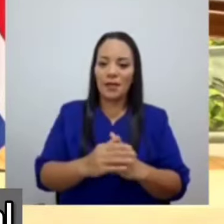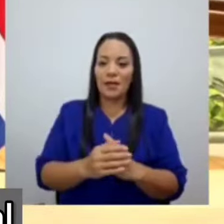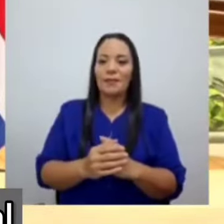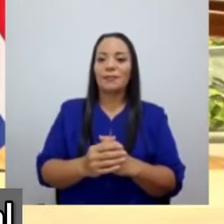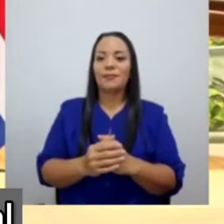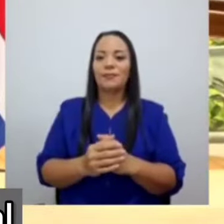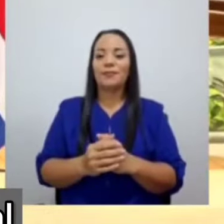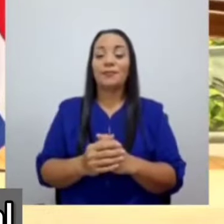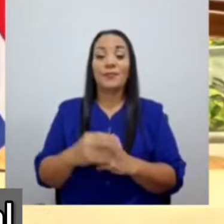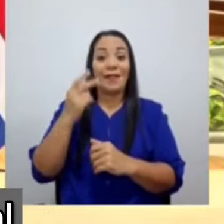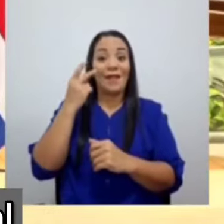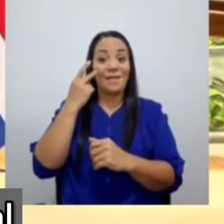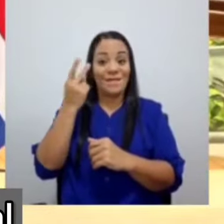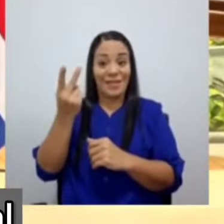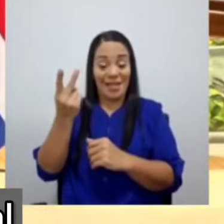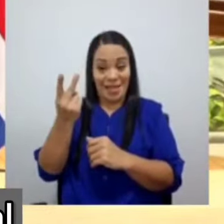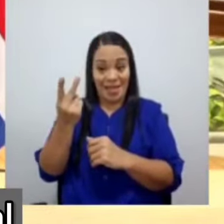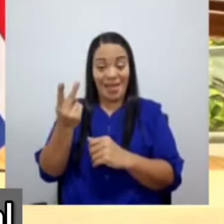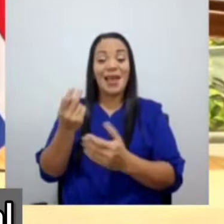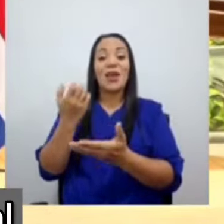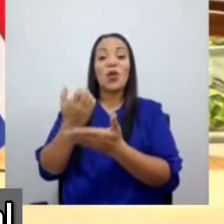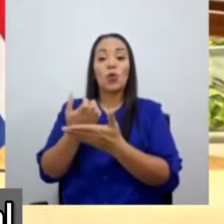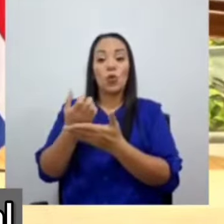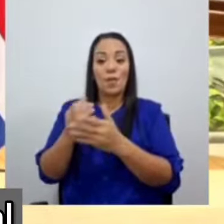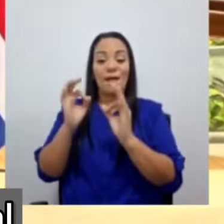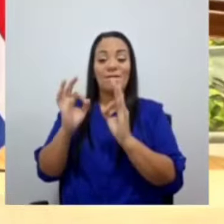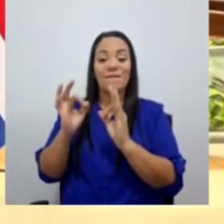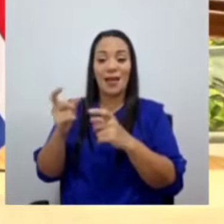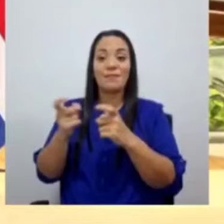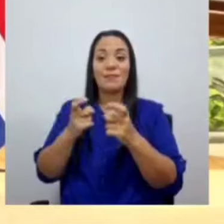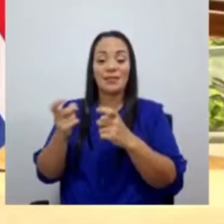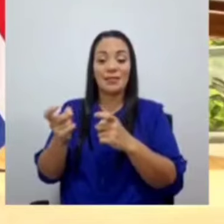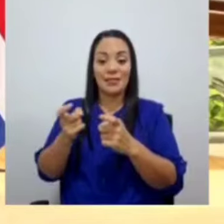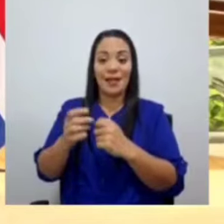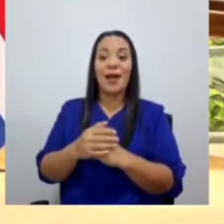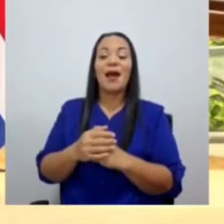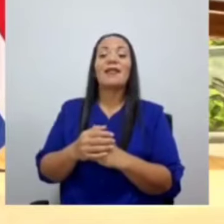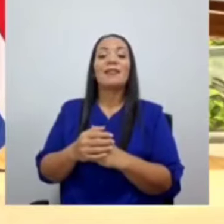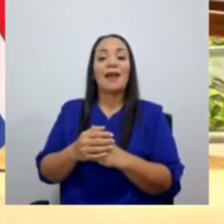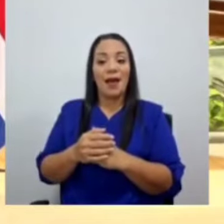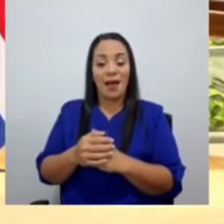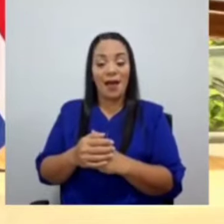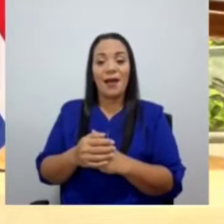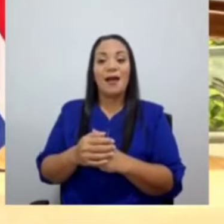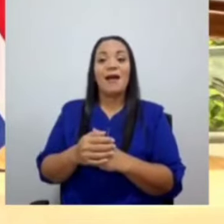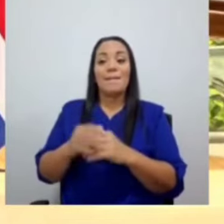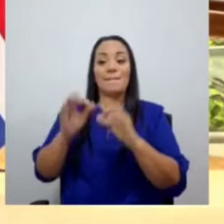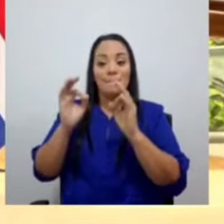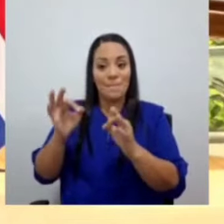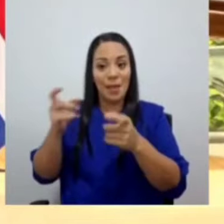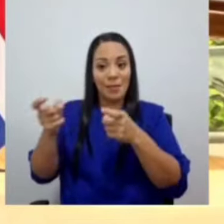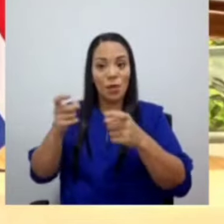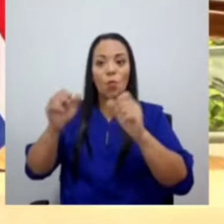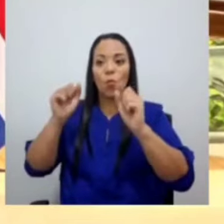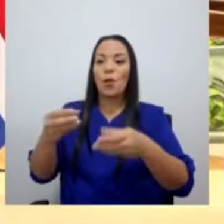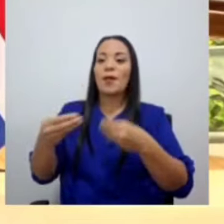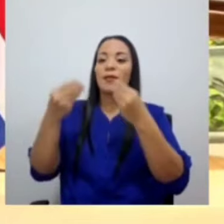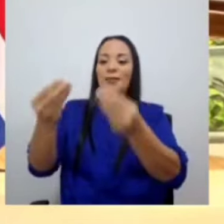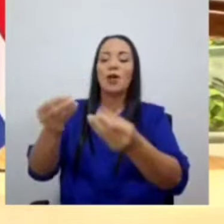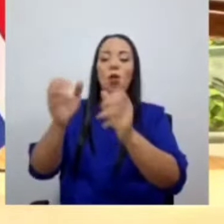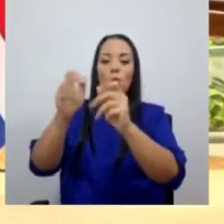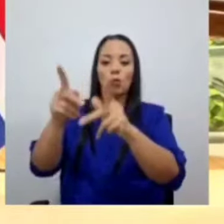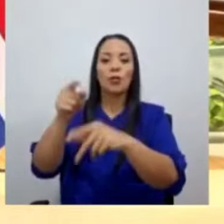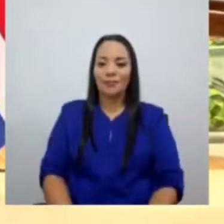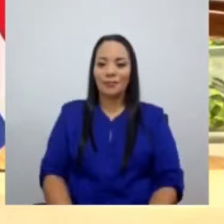como una economía bien administrada, al final del día le da oportunidades a usted.